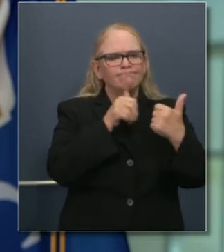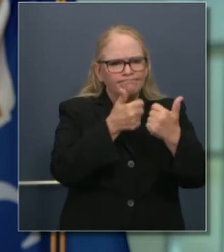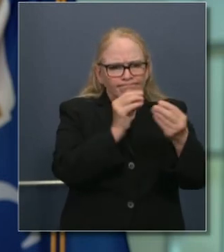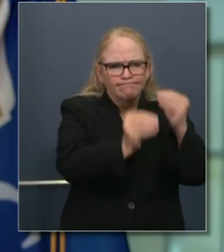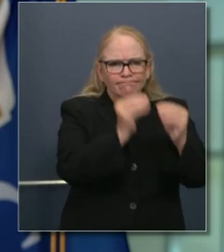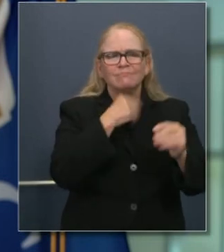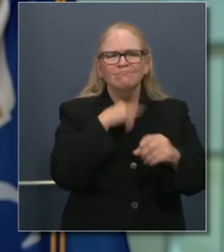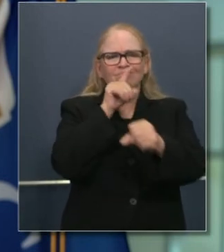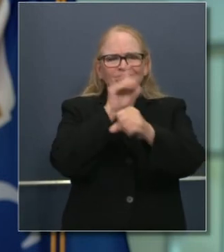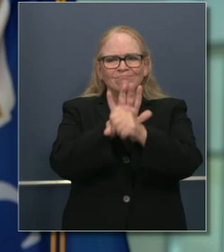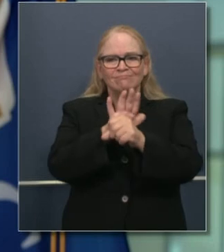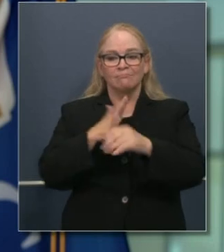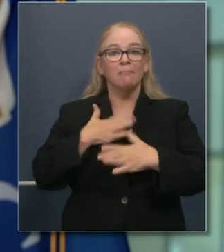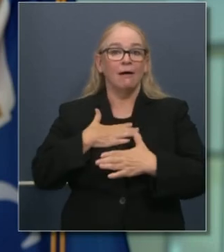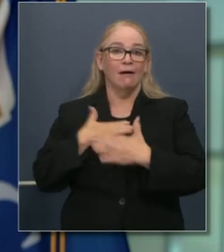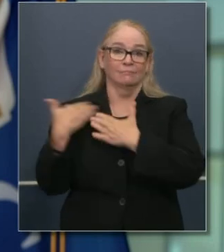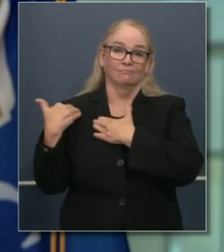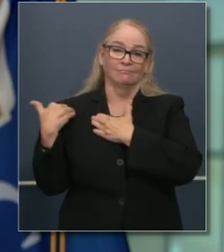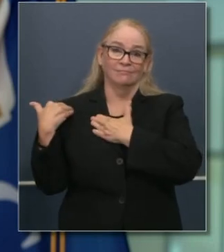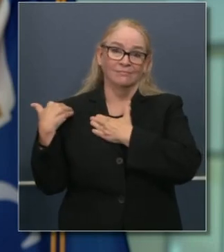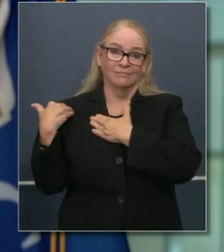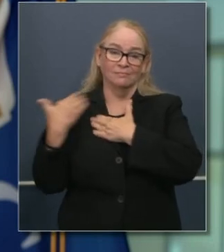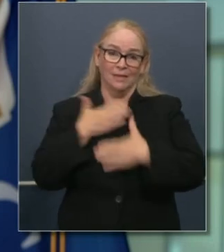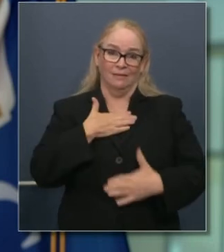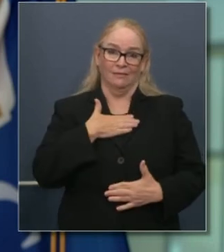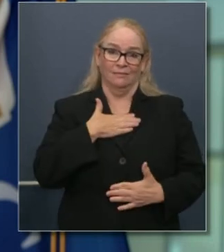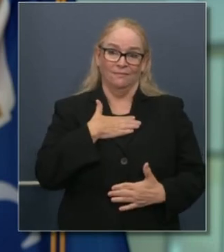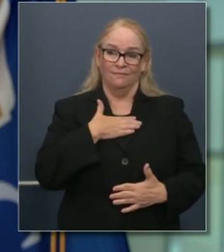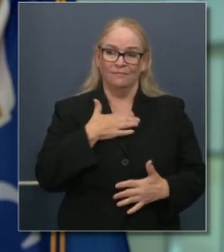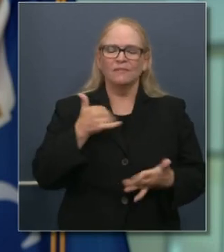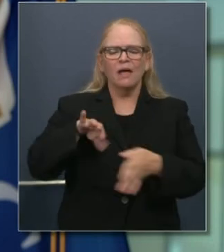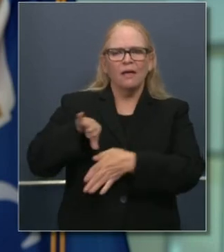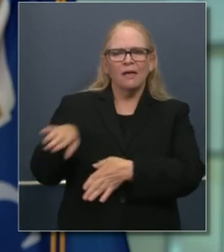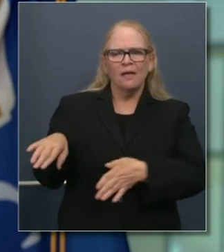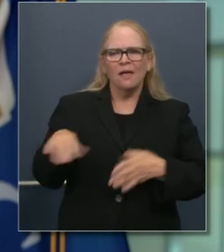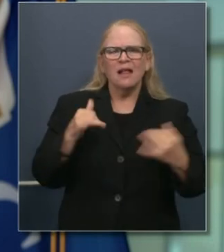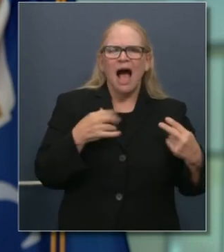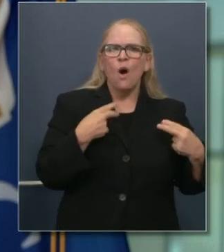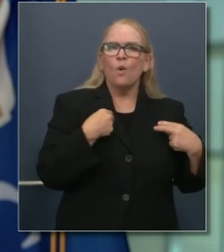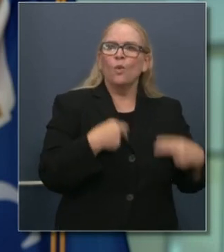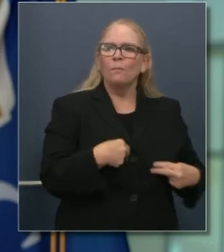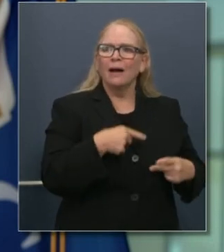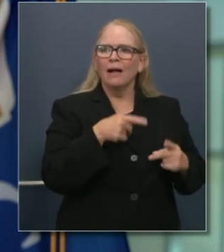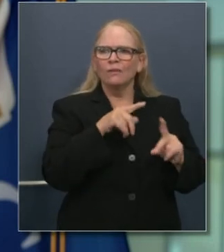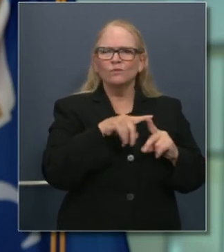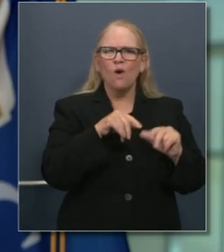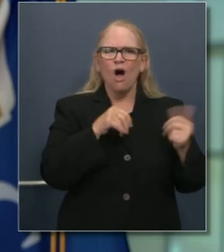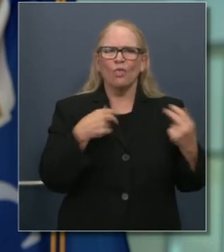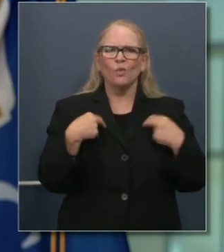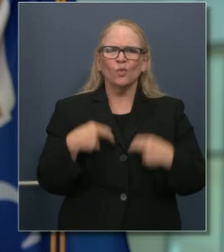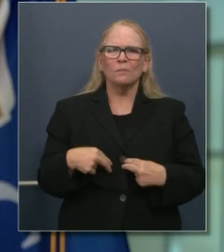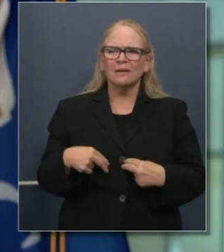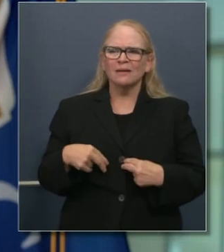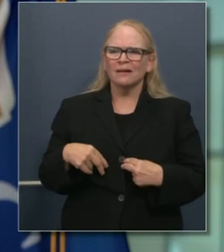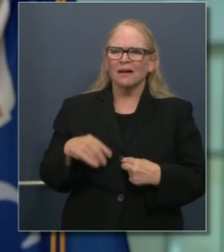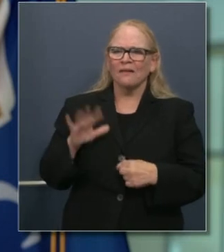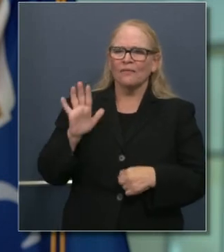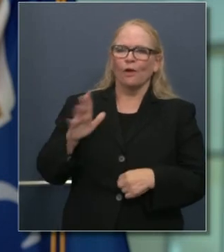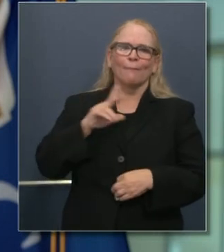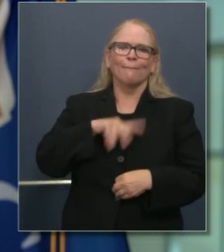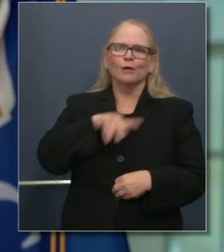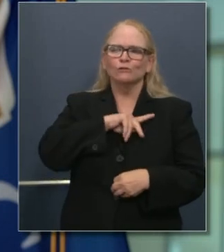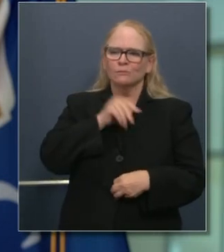que es mía la responsabilidad de hacer este progreso. Algo que quiero hacer como ser humano es adentrarme a